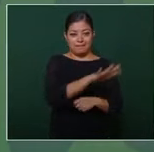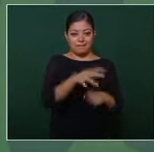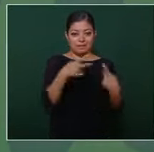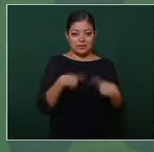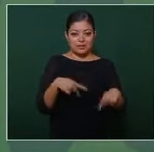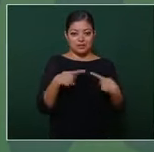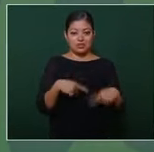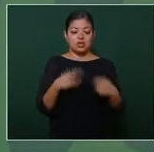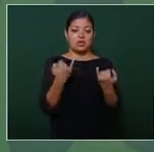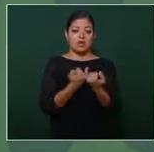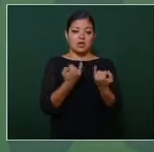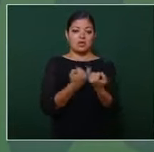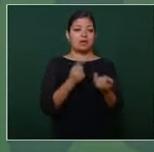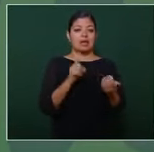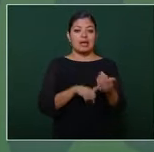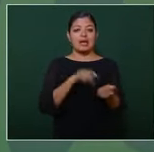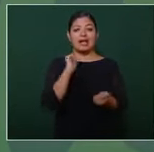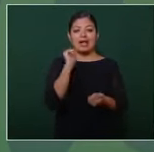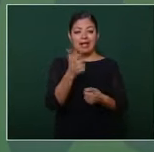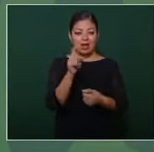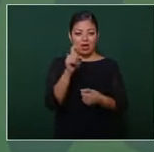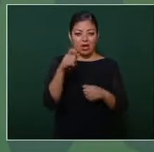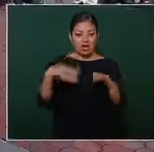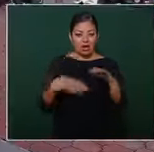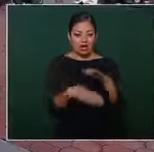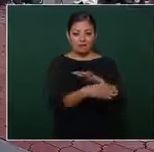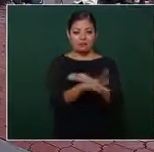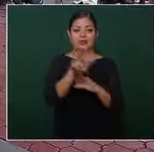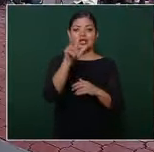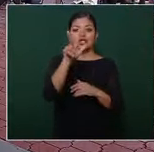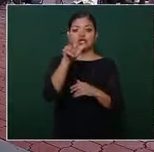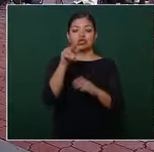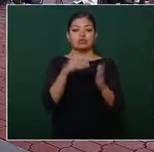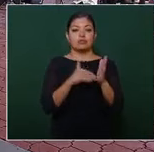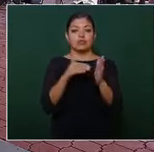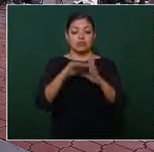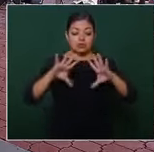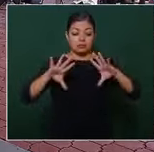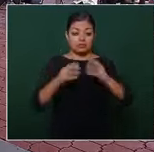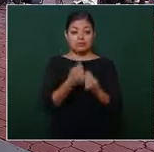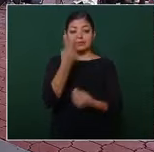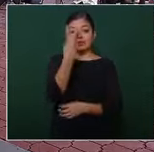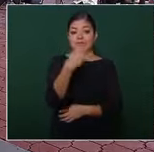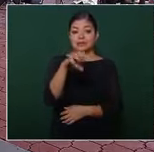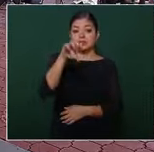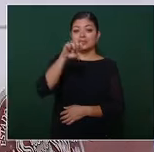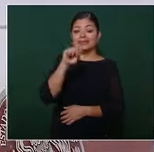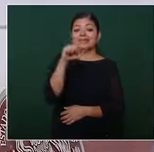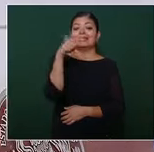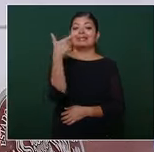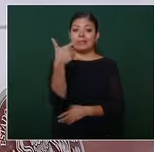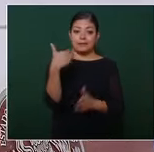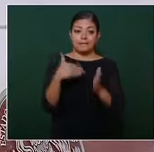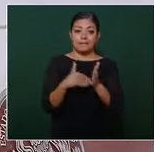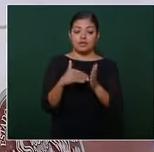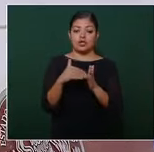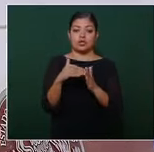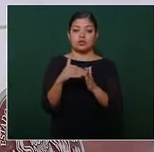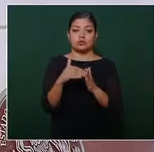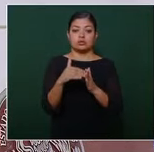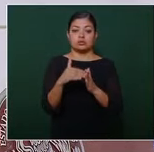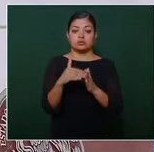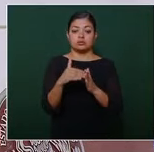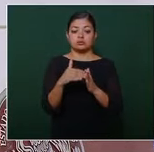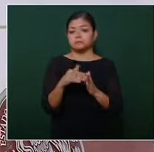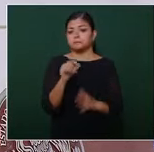tareas acuícolas 18 millones total 367 lo